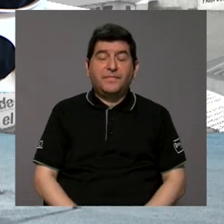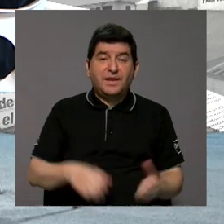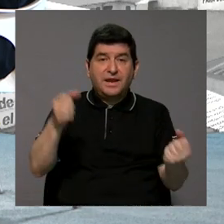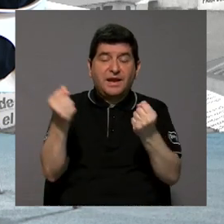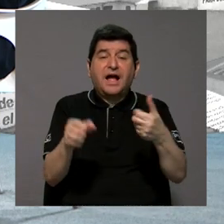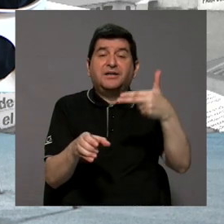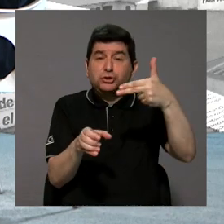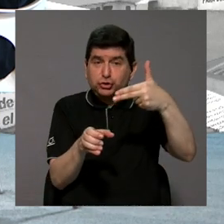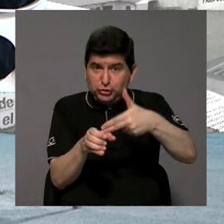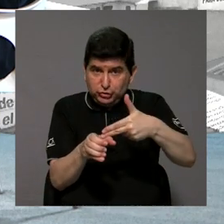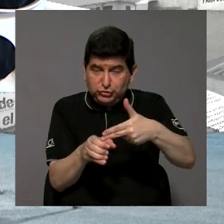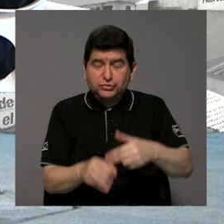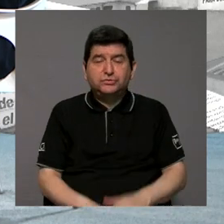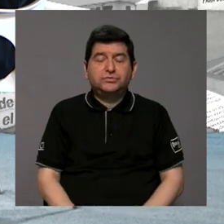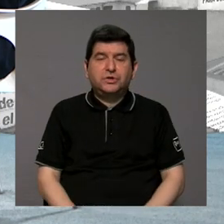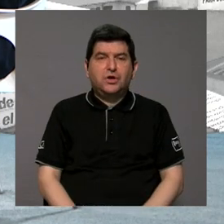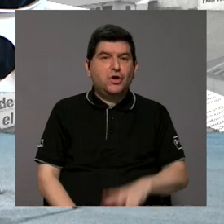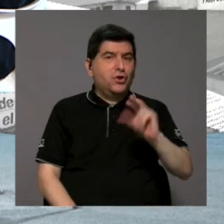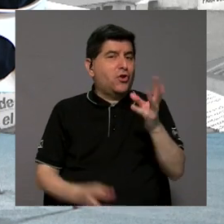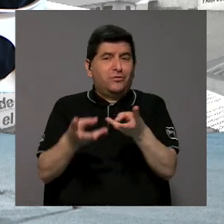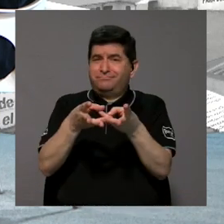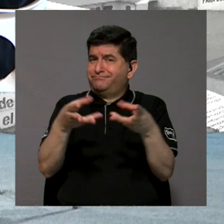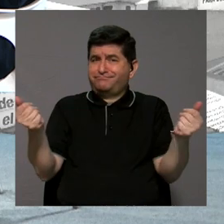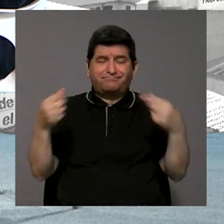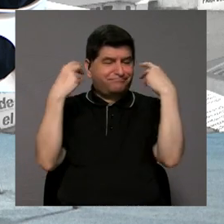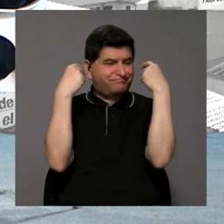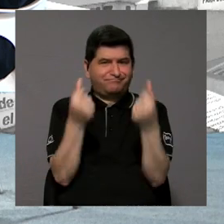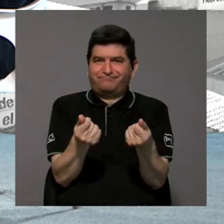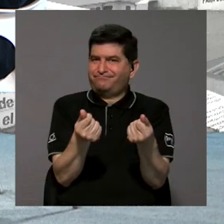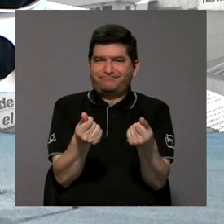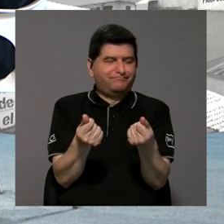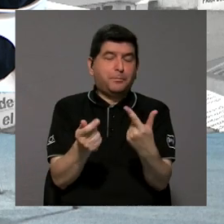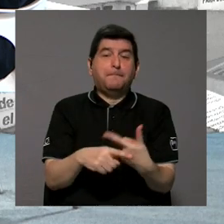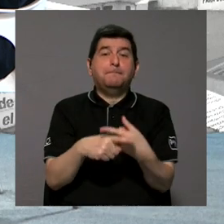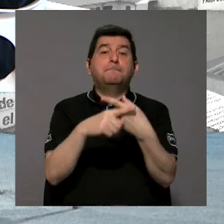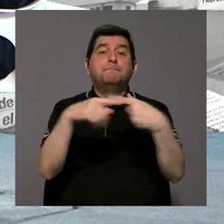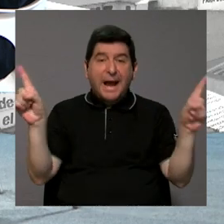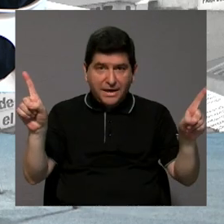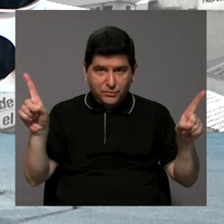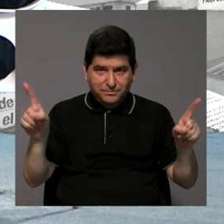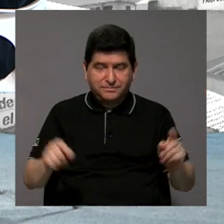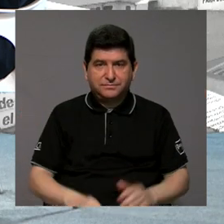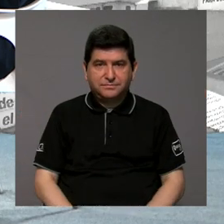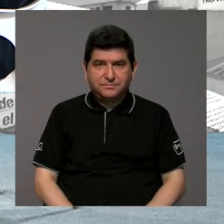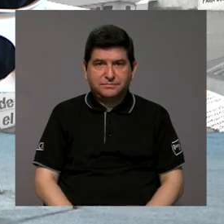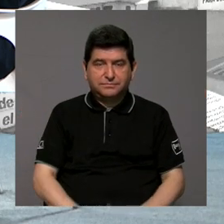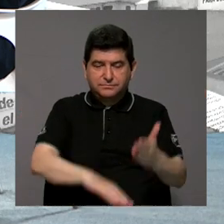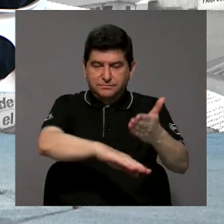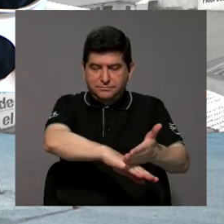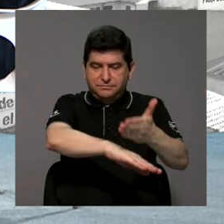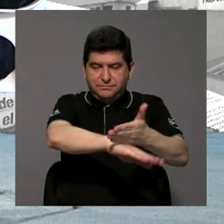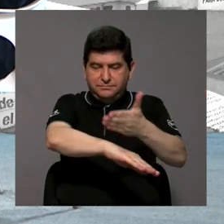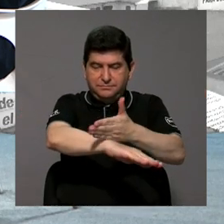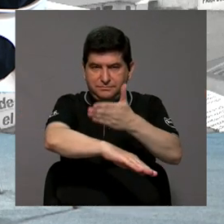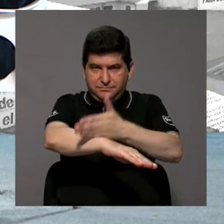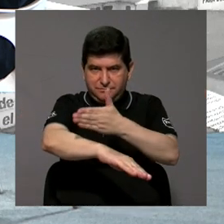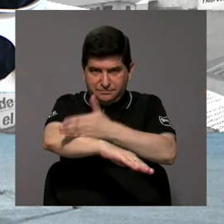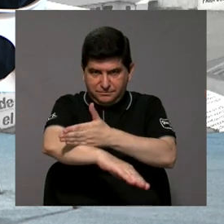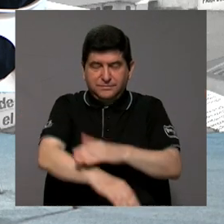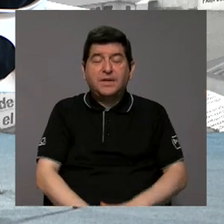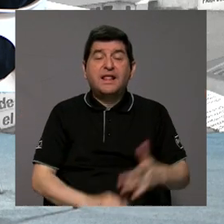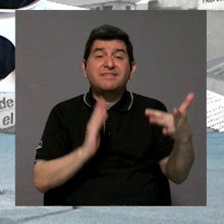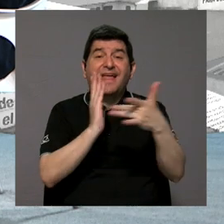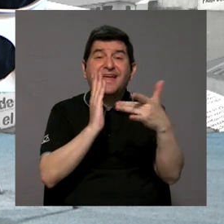los carros de gasolina o de diésel no van a desaparecer de un día para otro sin embargo conforme vamos introduciendo